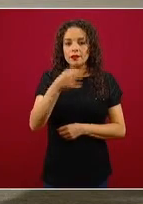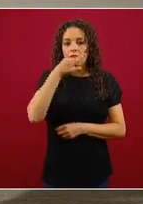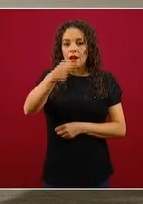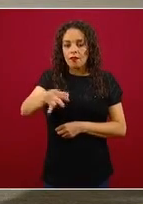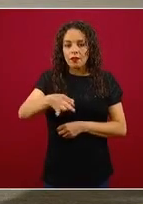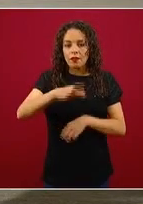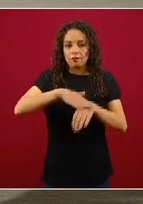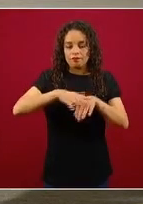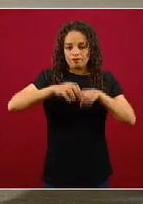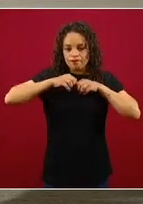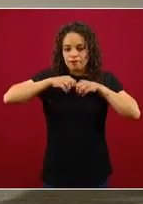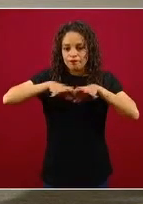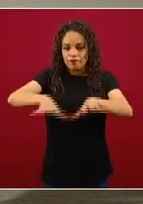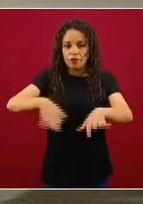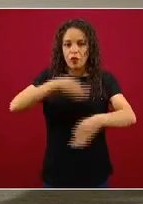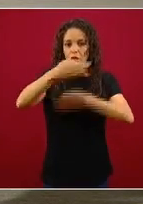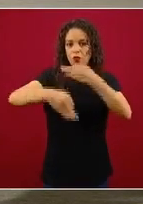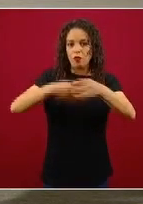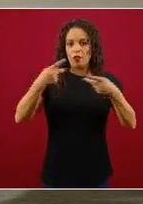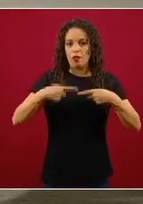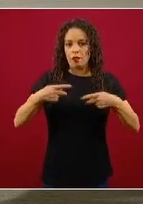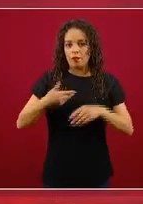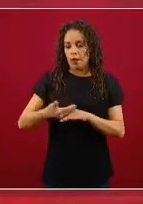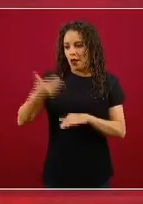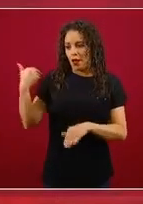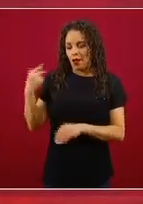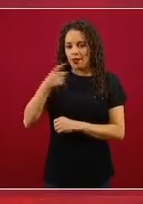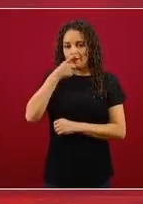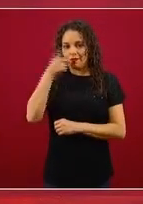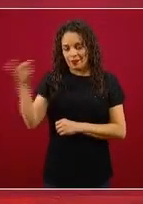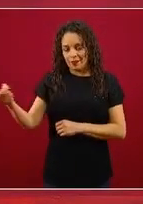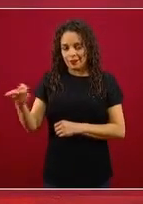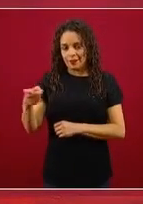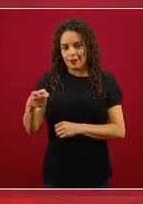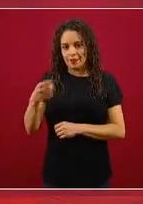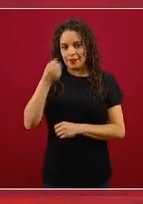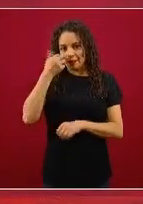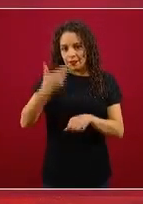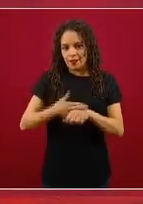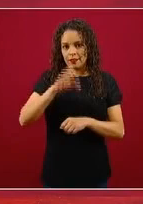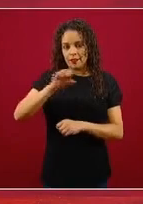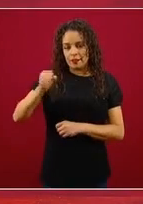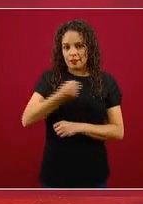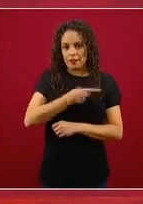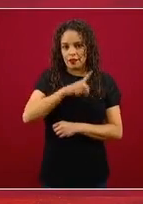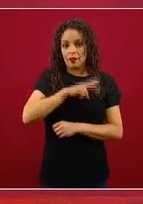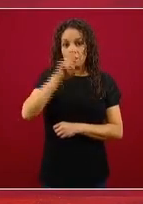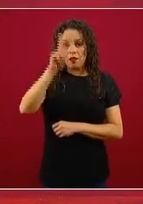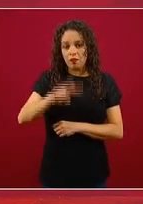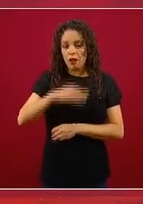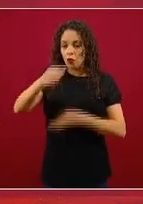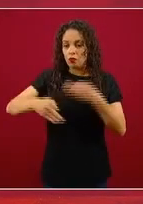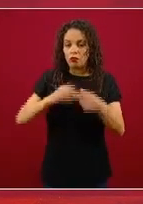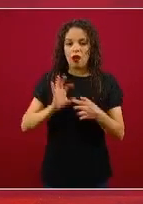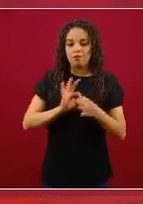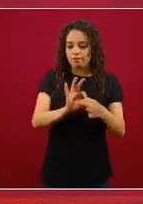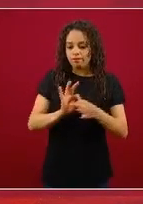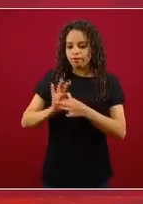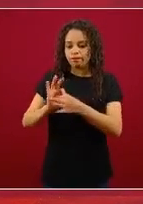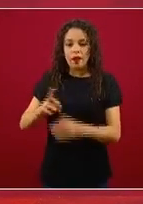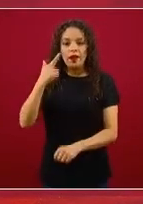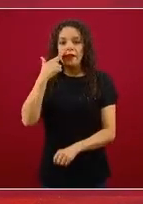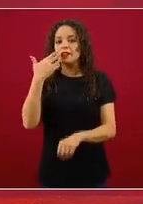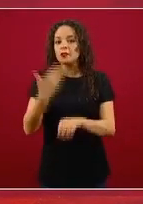inicio la Secretaría de Salud, la doctora López Arellano, es un asunto de corresponsabilidad. Si la población tiene claro